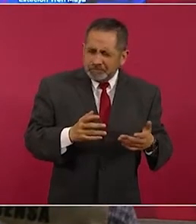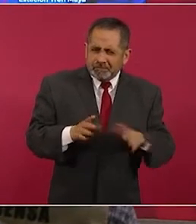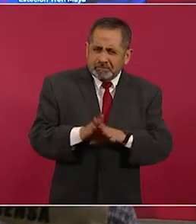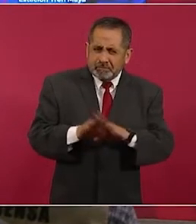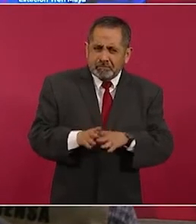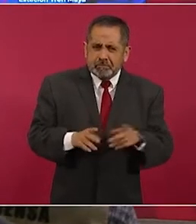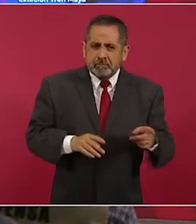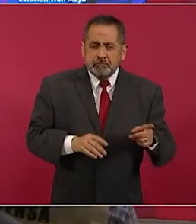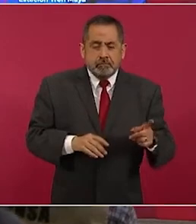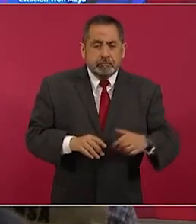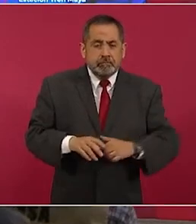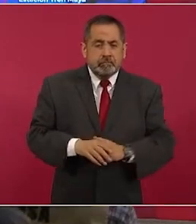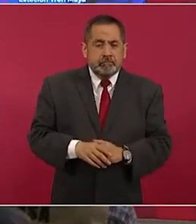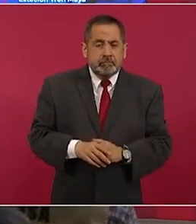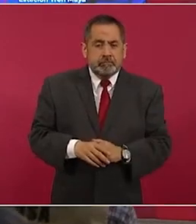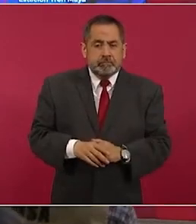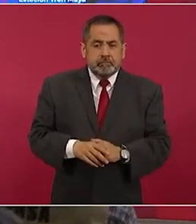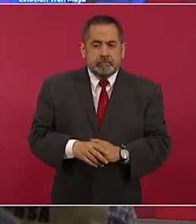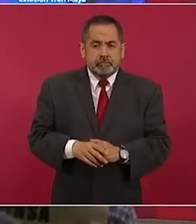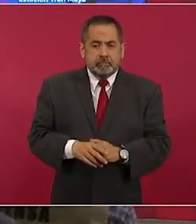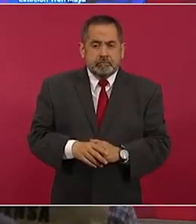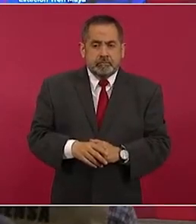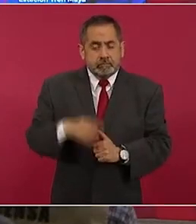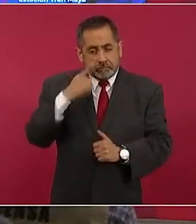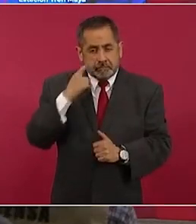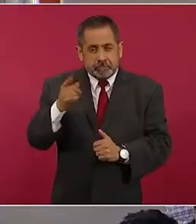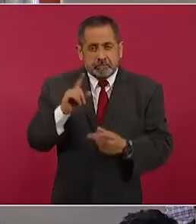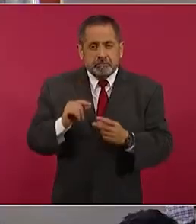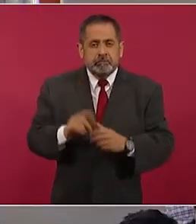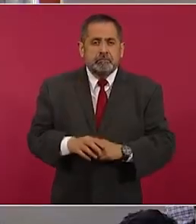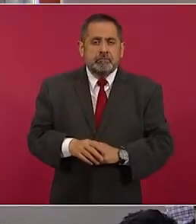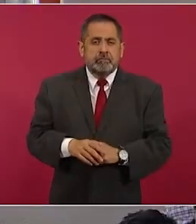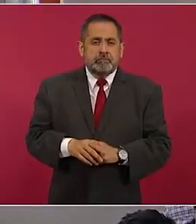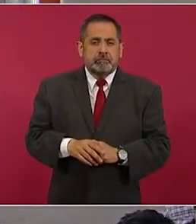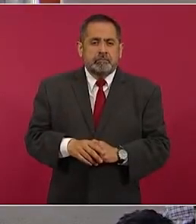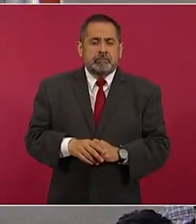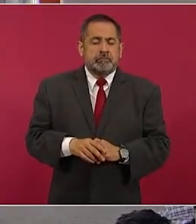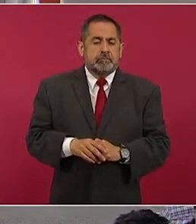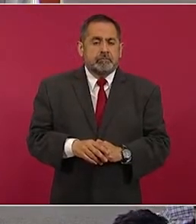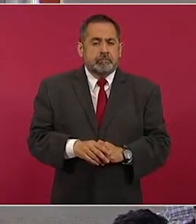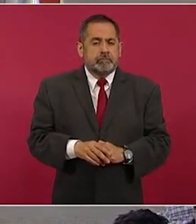aquí, miren en dónde, aquí,